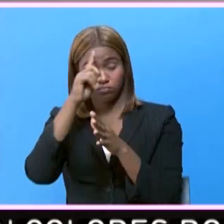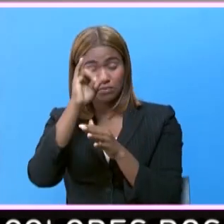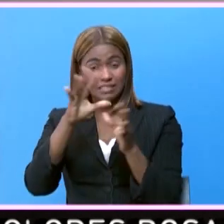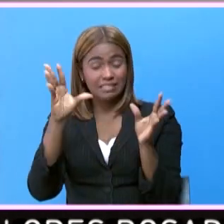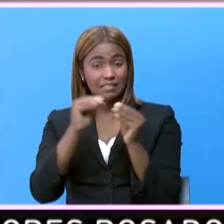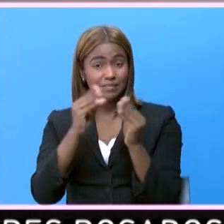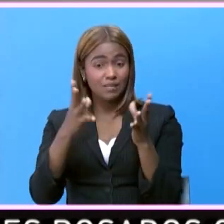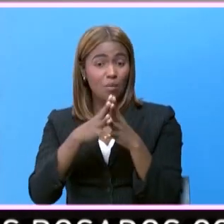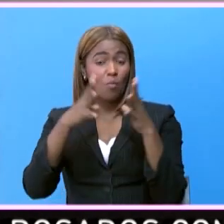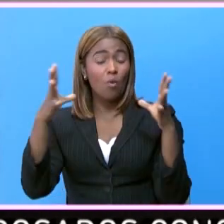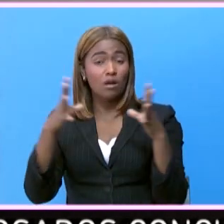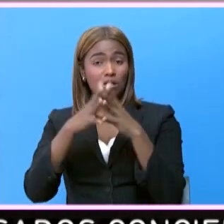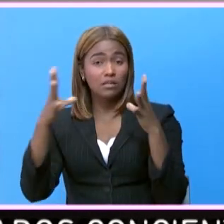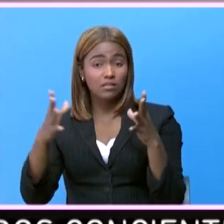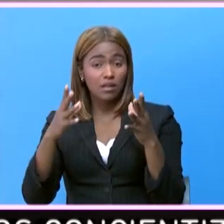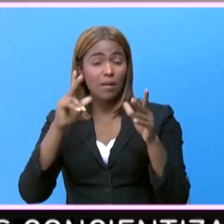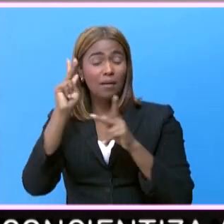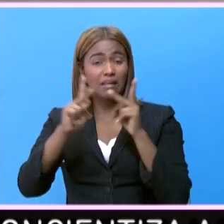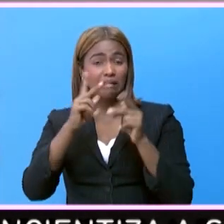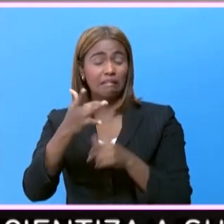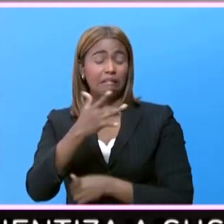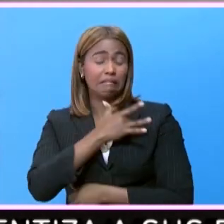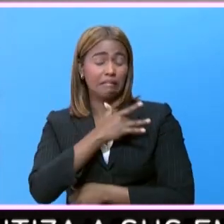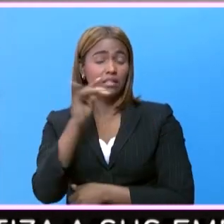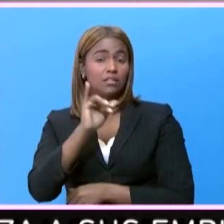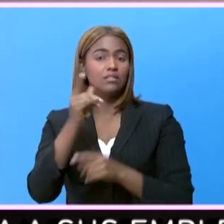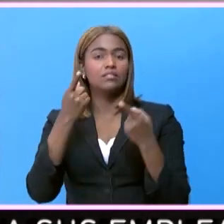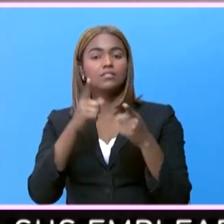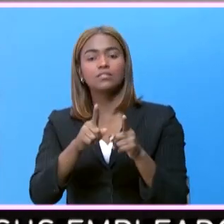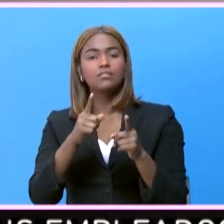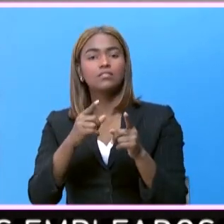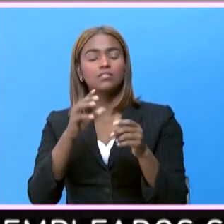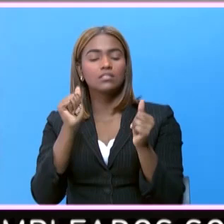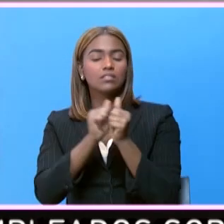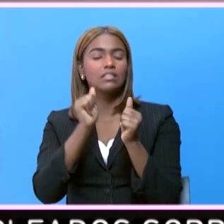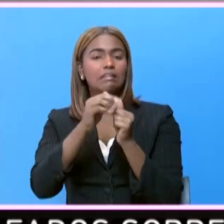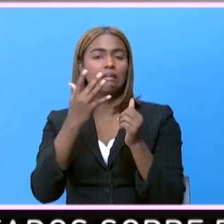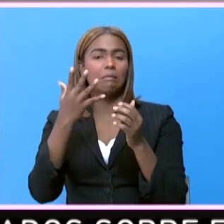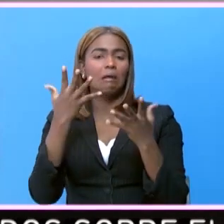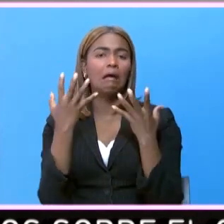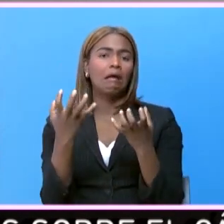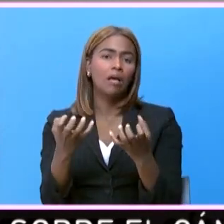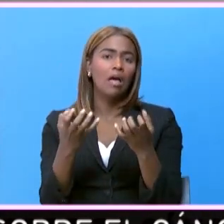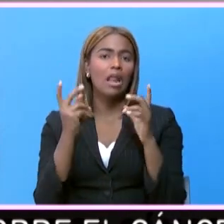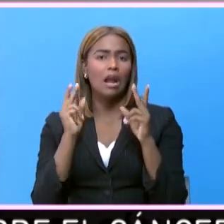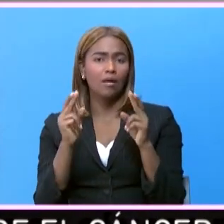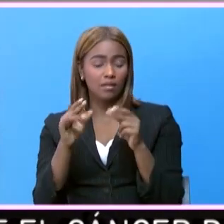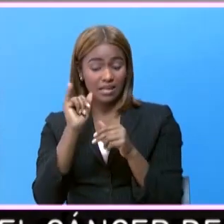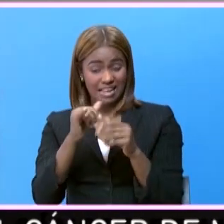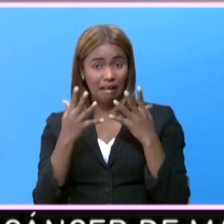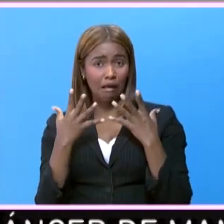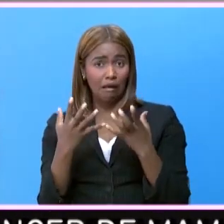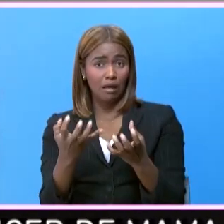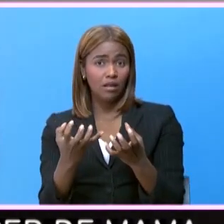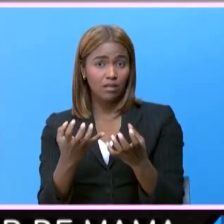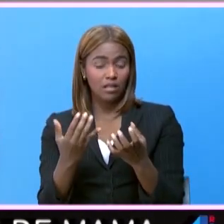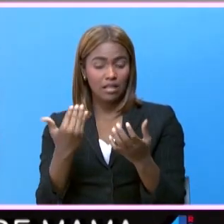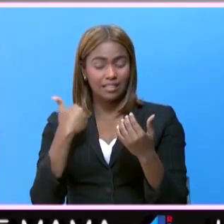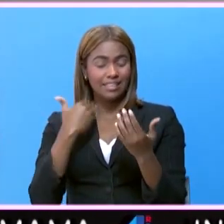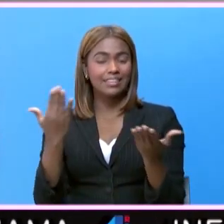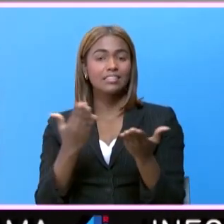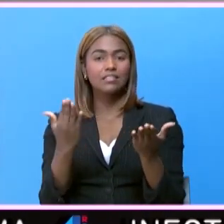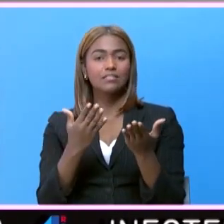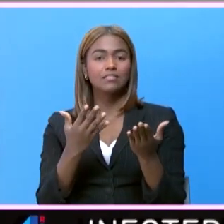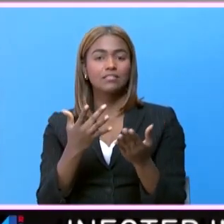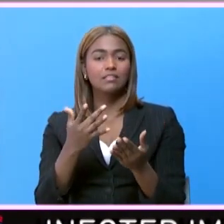ciertos trastornos como son los relacionados con la ansiedad. Esta ansiedad que responde